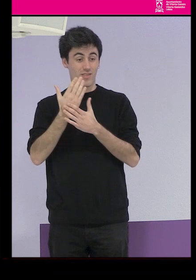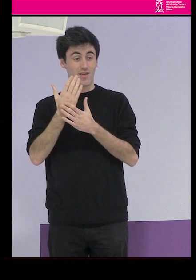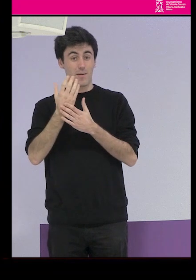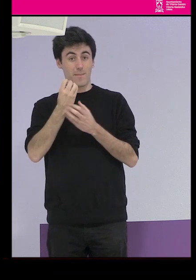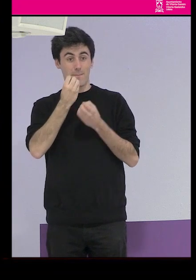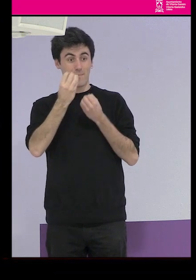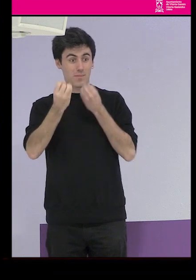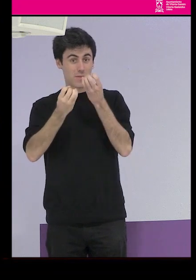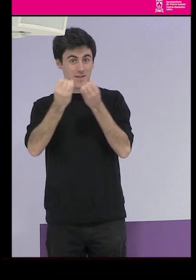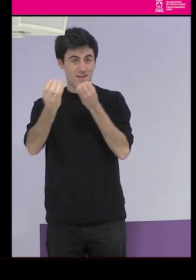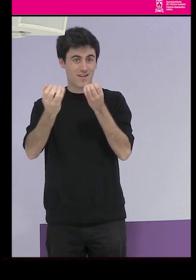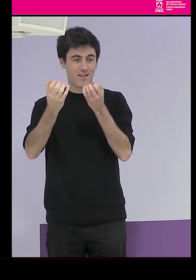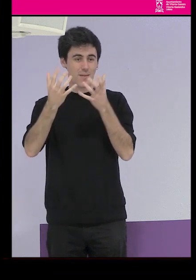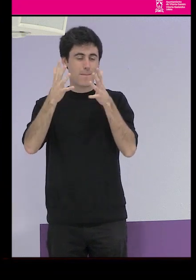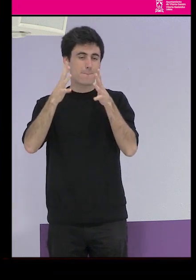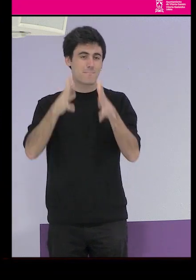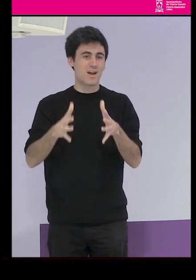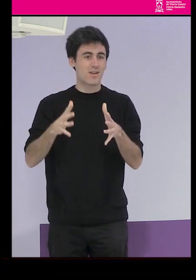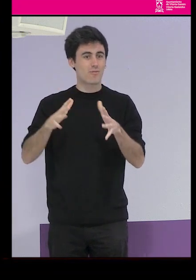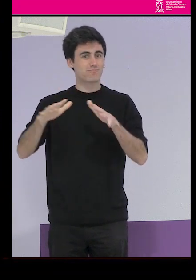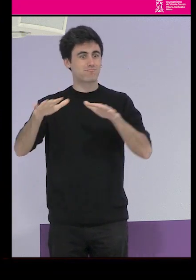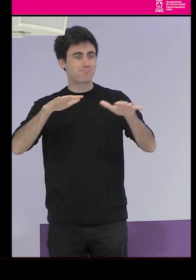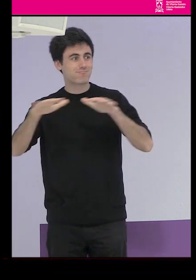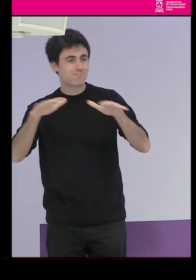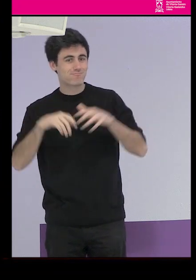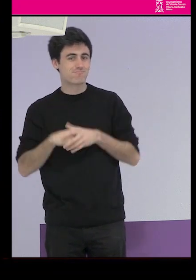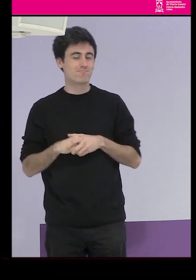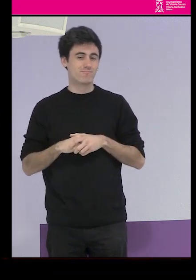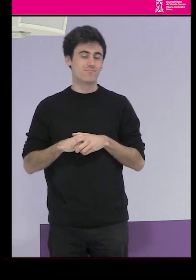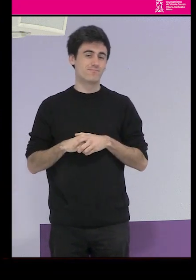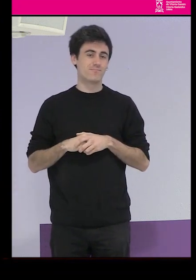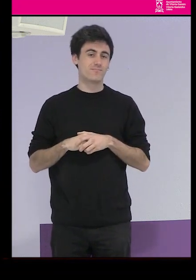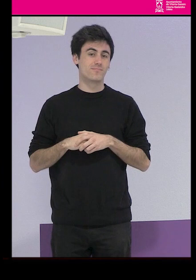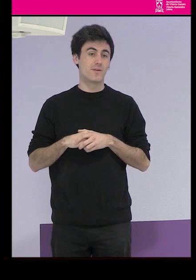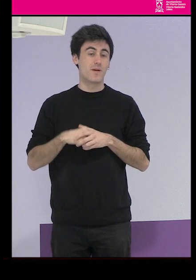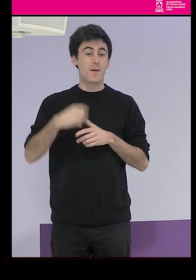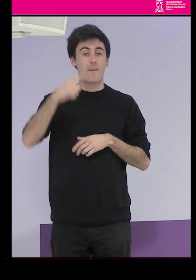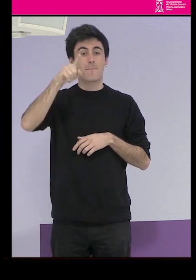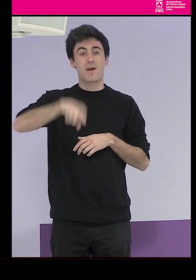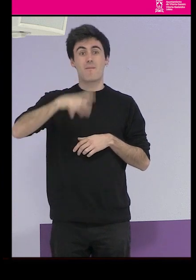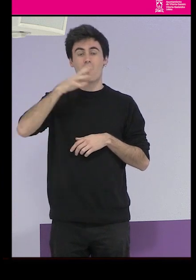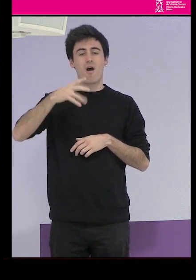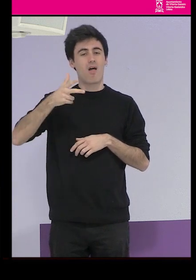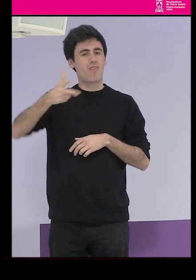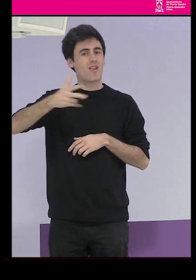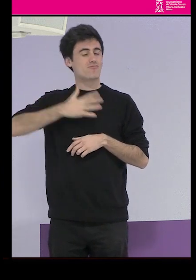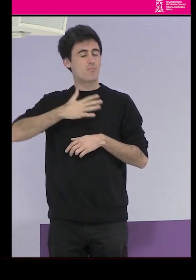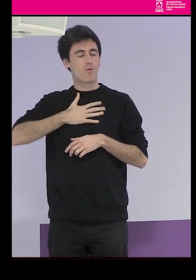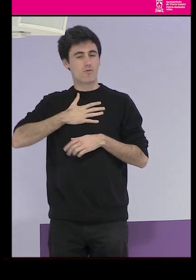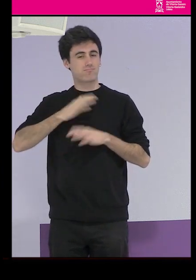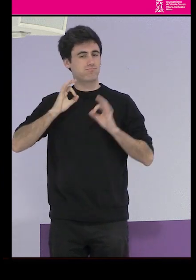de nuestro marzo activista y nuestro mes por derecho propio para